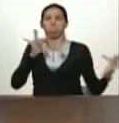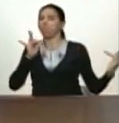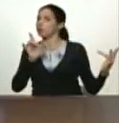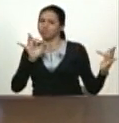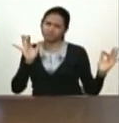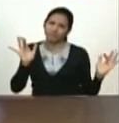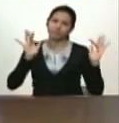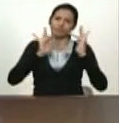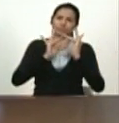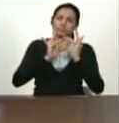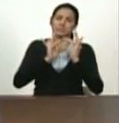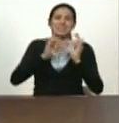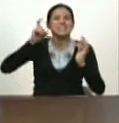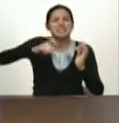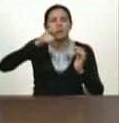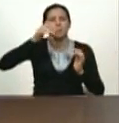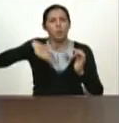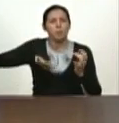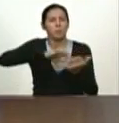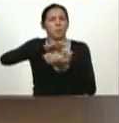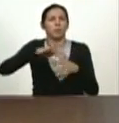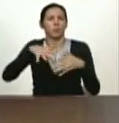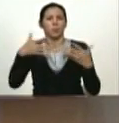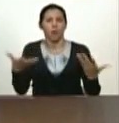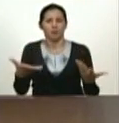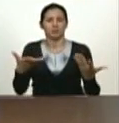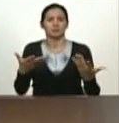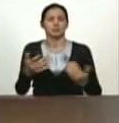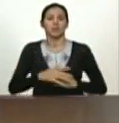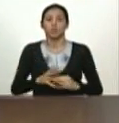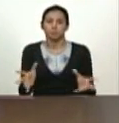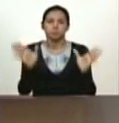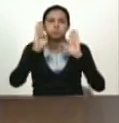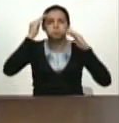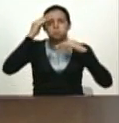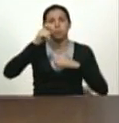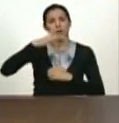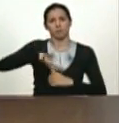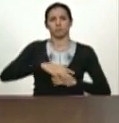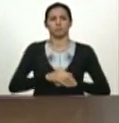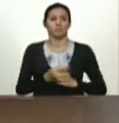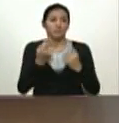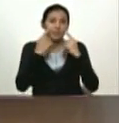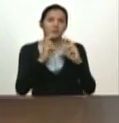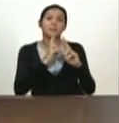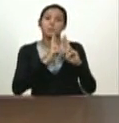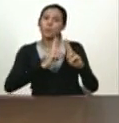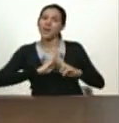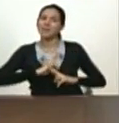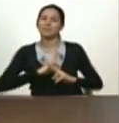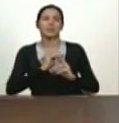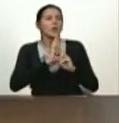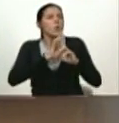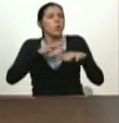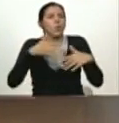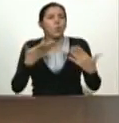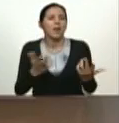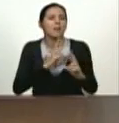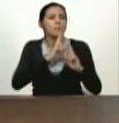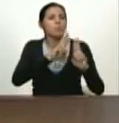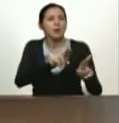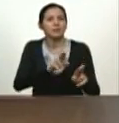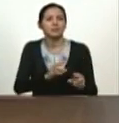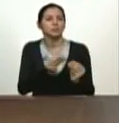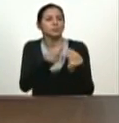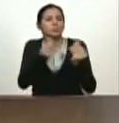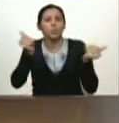buscando los caminos del poder popular. Ustedes verán las respuestas, las salidas y todas las